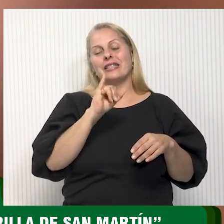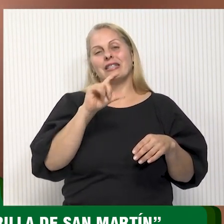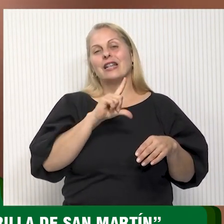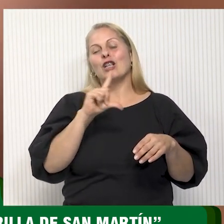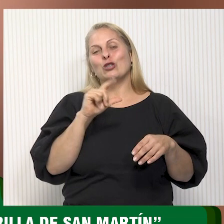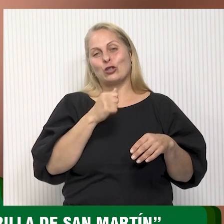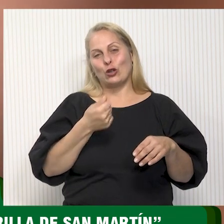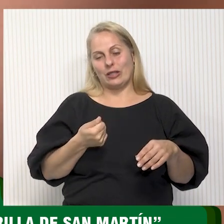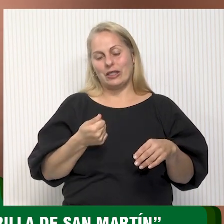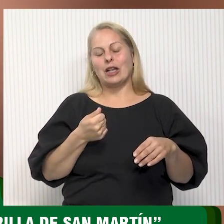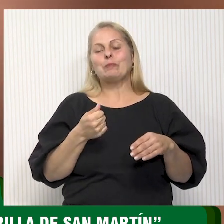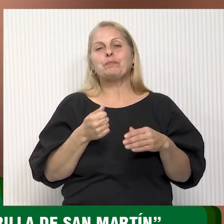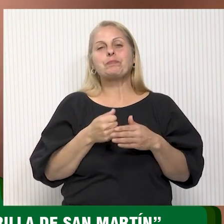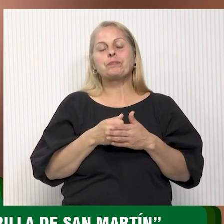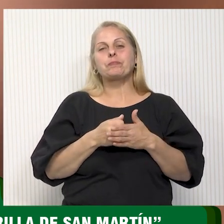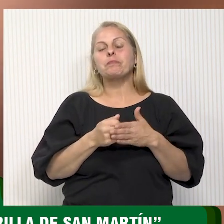China Zorrilla.